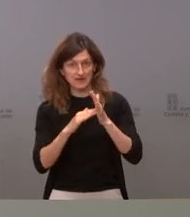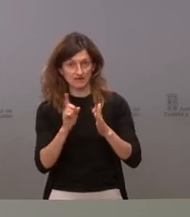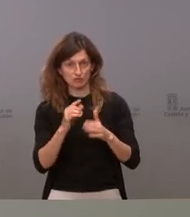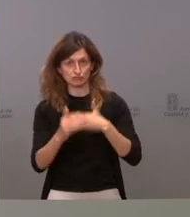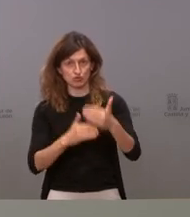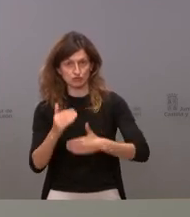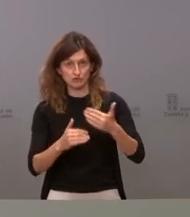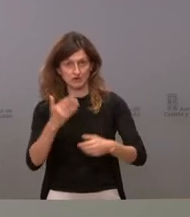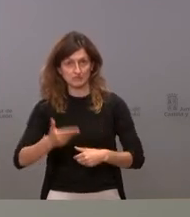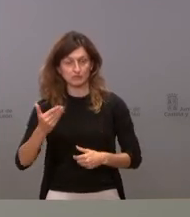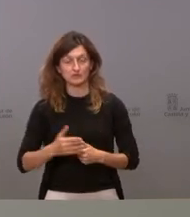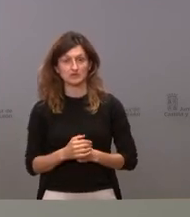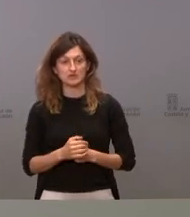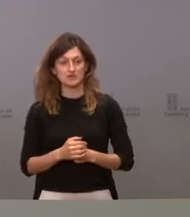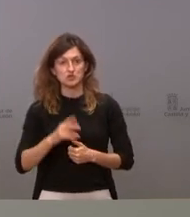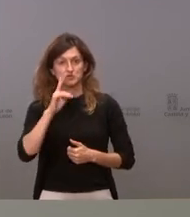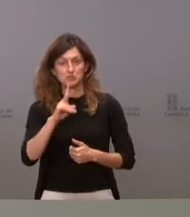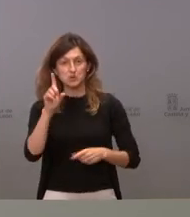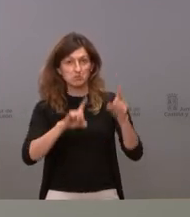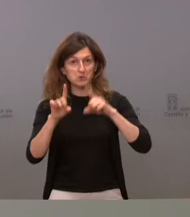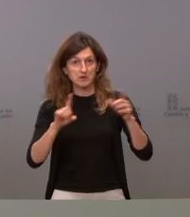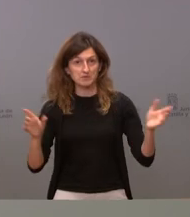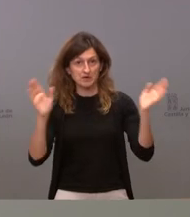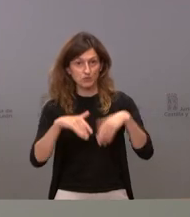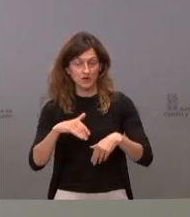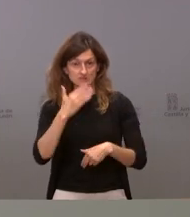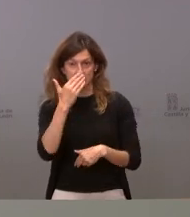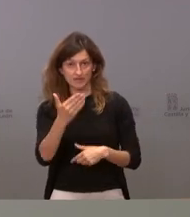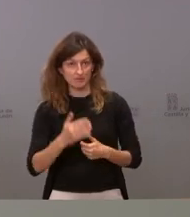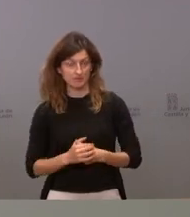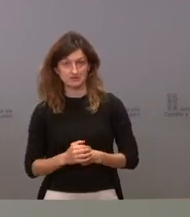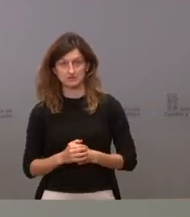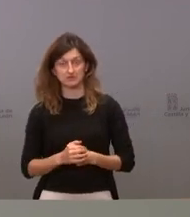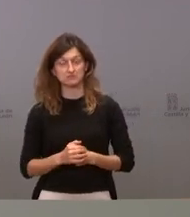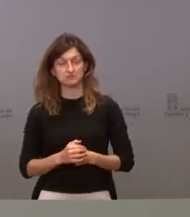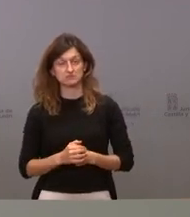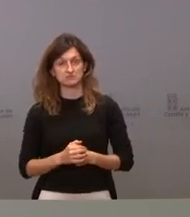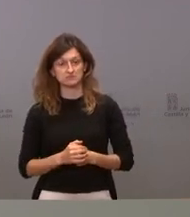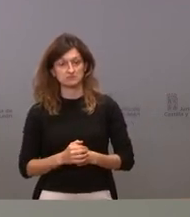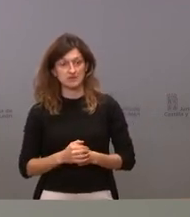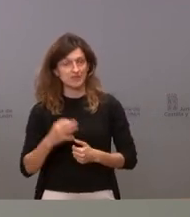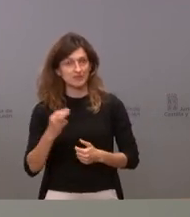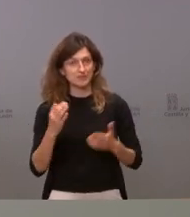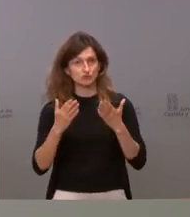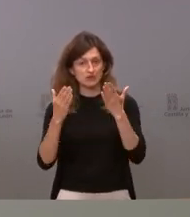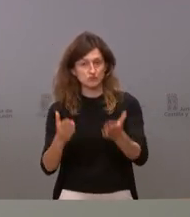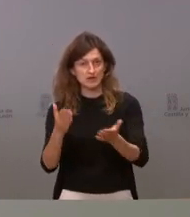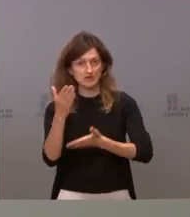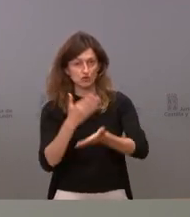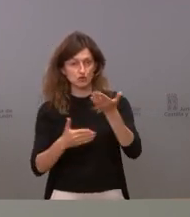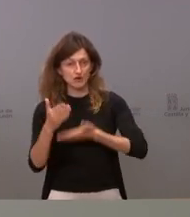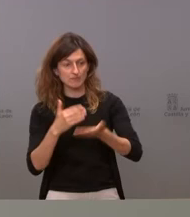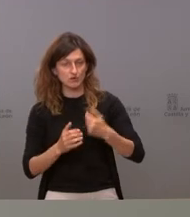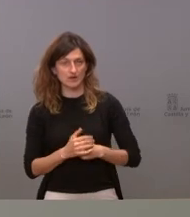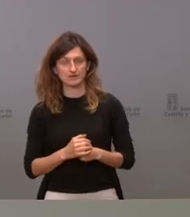yo la verdad es que no veo dónde está el conflicto no lo veo de verdad o sea yo creo que hay que ayudar hay que colaborar no hay que